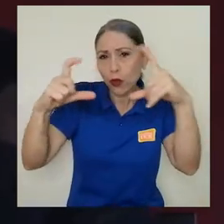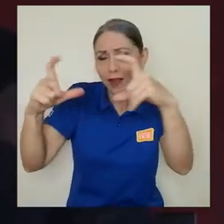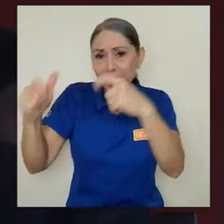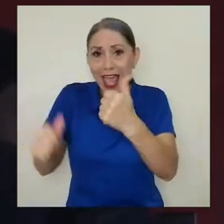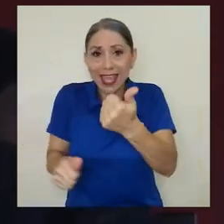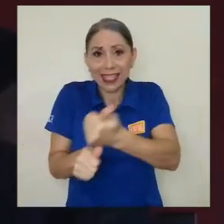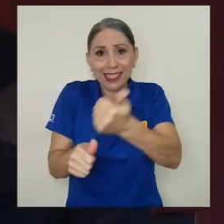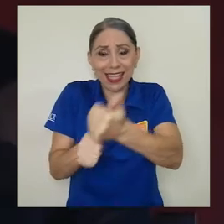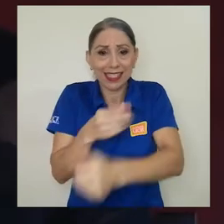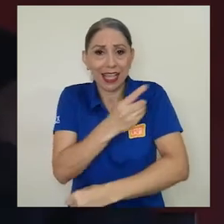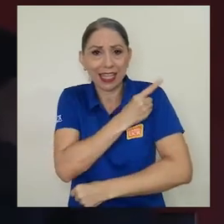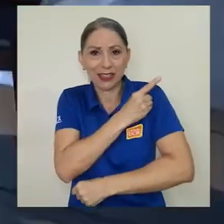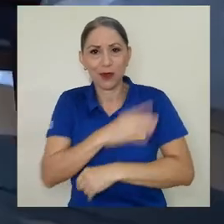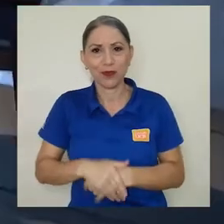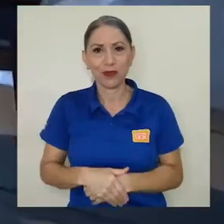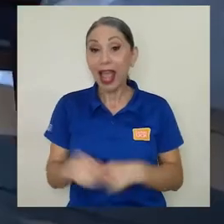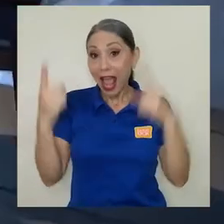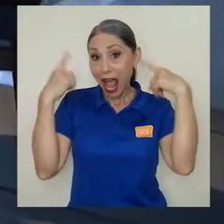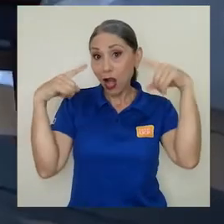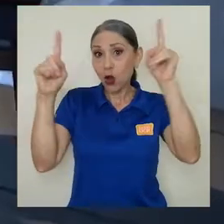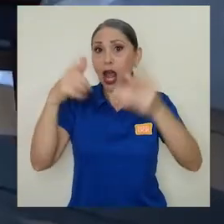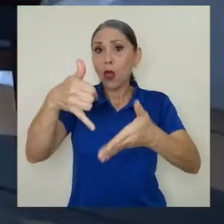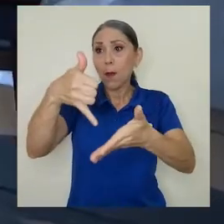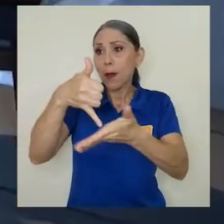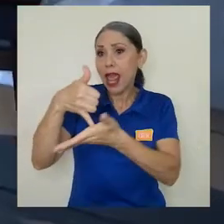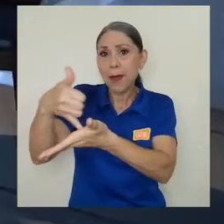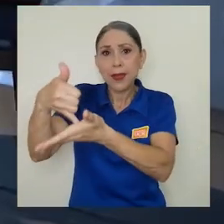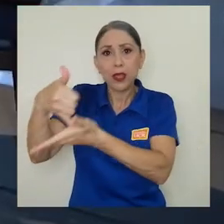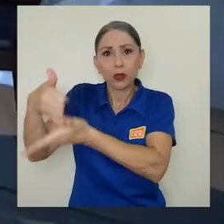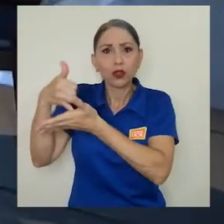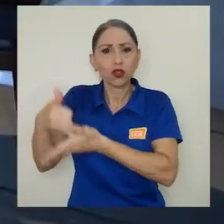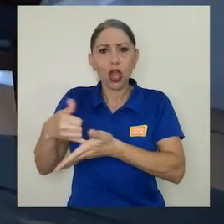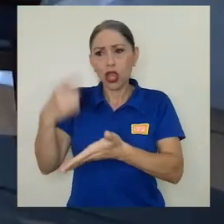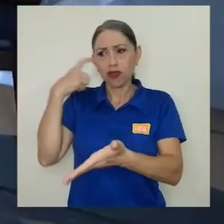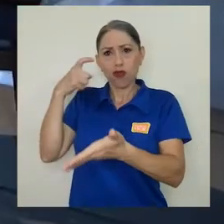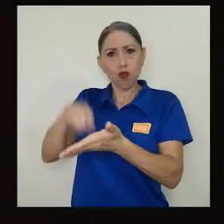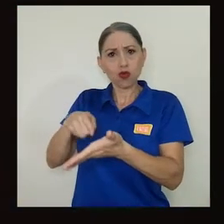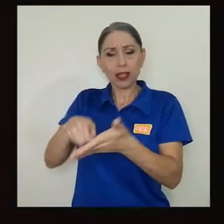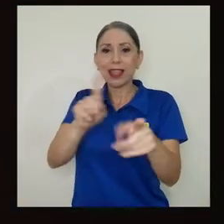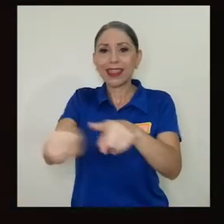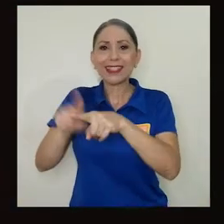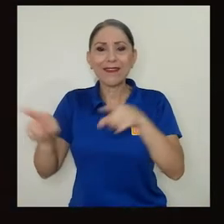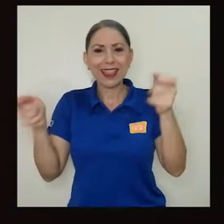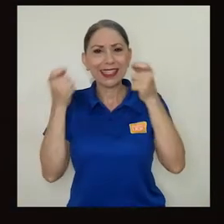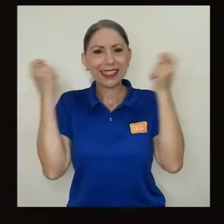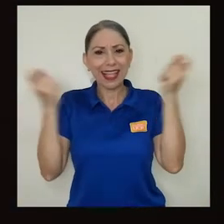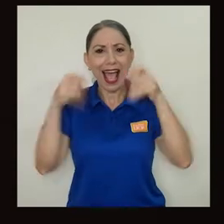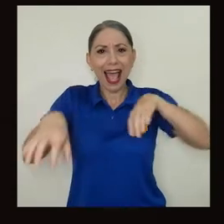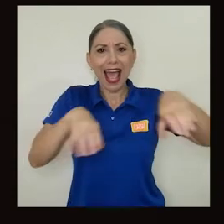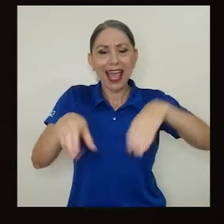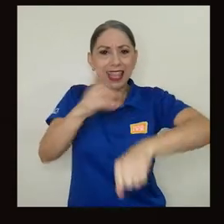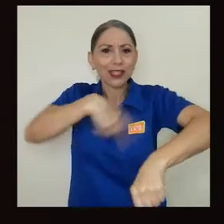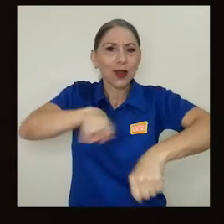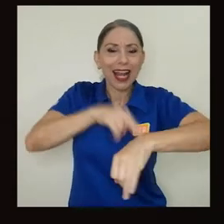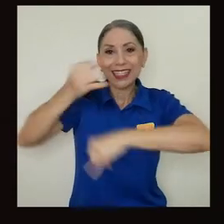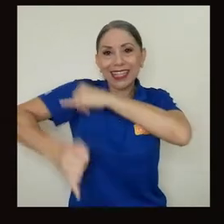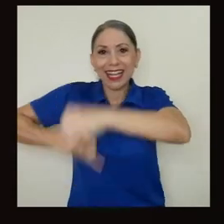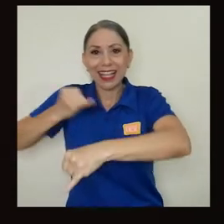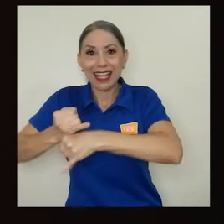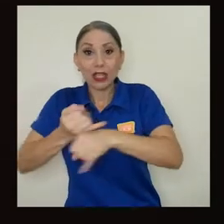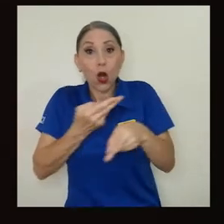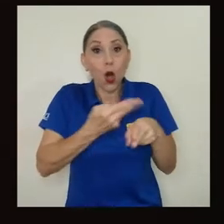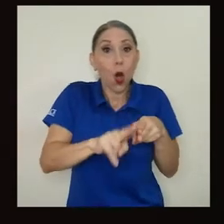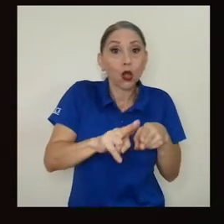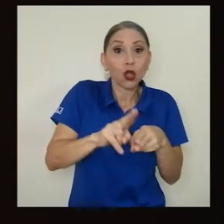la asistencia de dirección. Ha logrado premios y distinciones en diferentes festivales nacionales e internacionales de cortos y